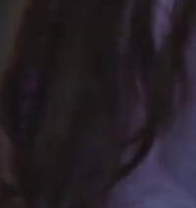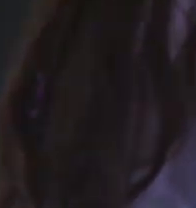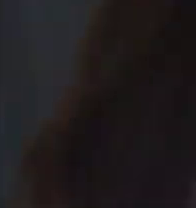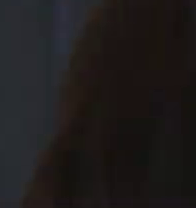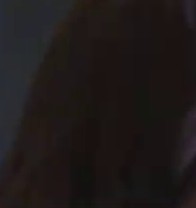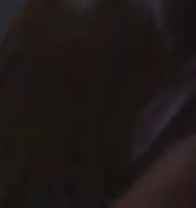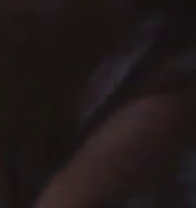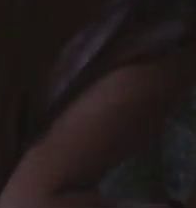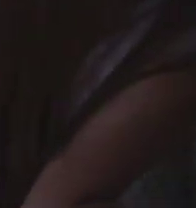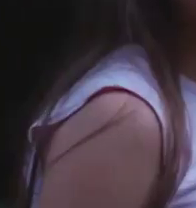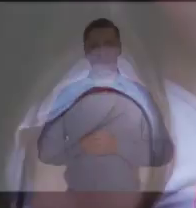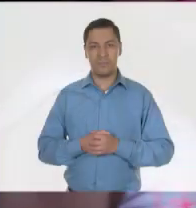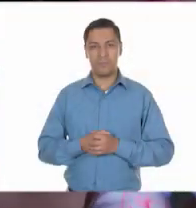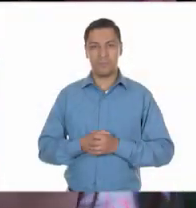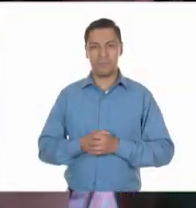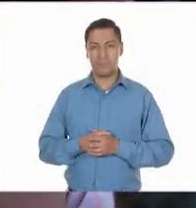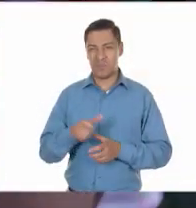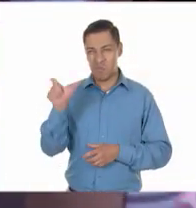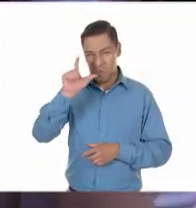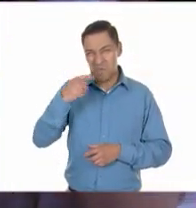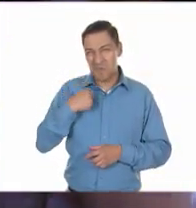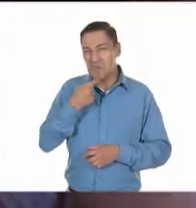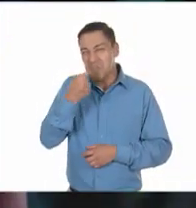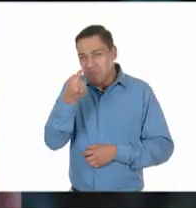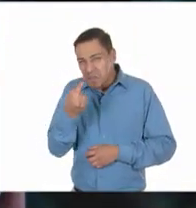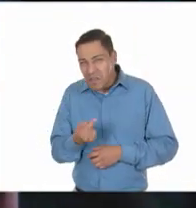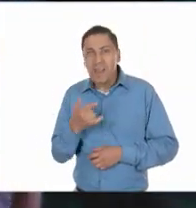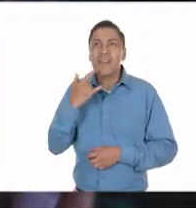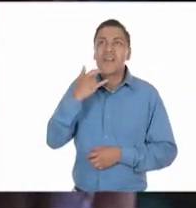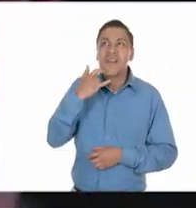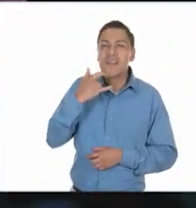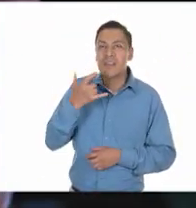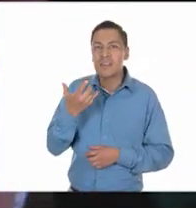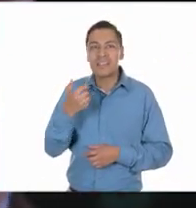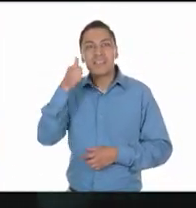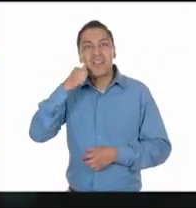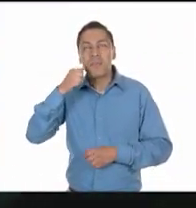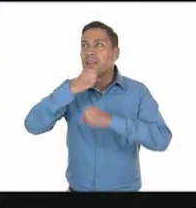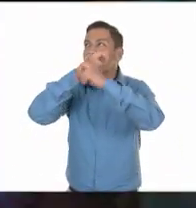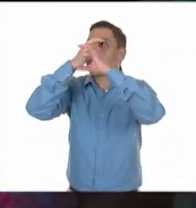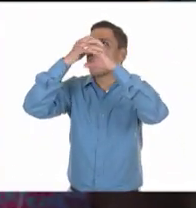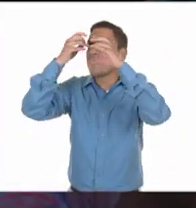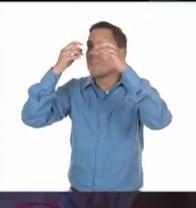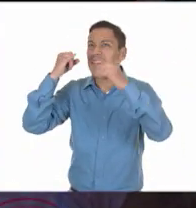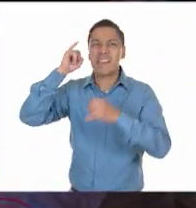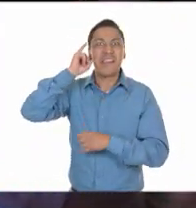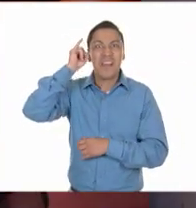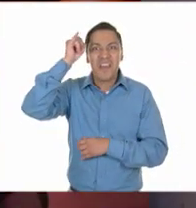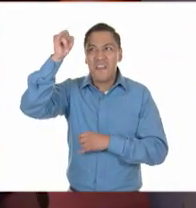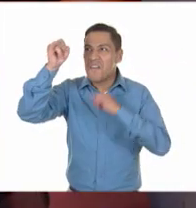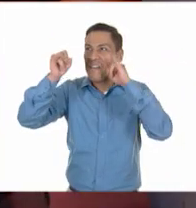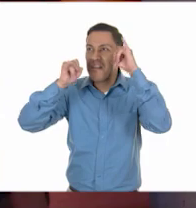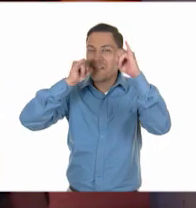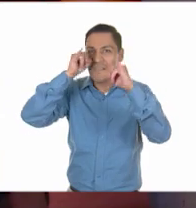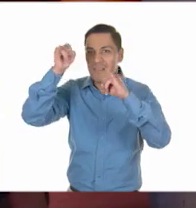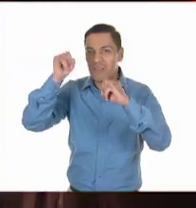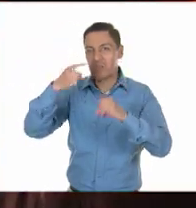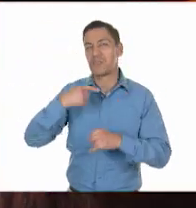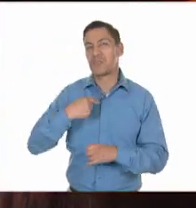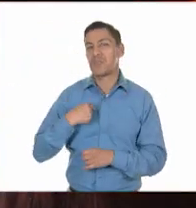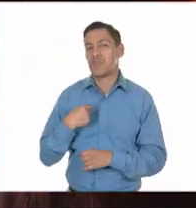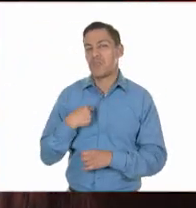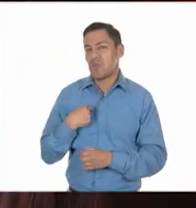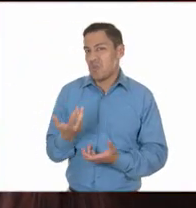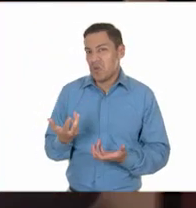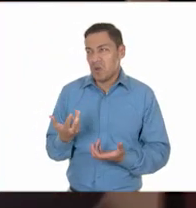Cuando era pequeña, la curiosidad por explorar siempre llevaba mi imaginación muy lejos. Y aunque soy de la